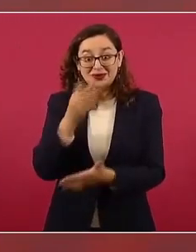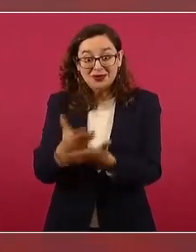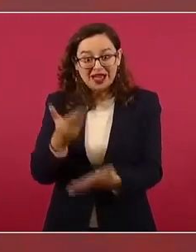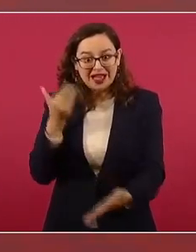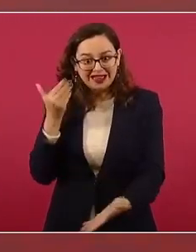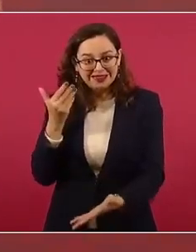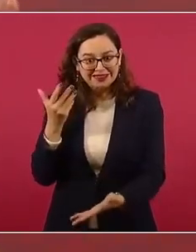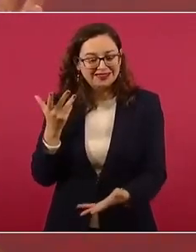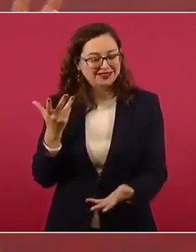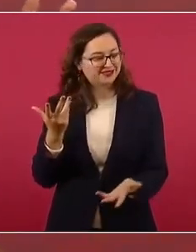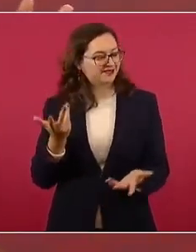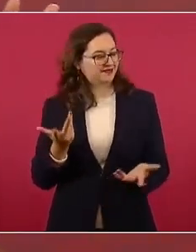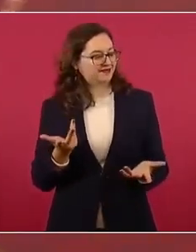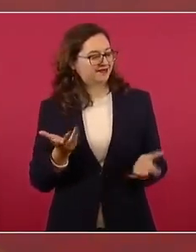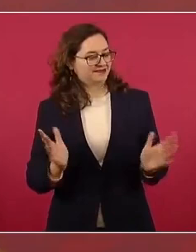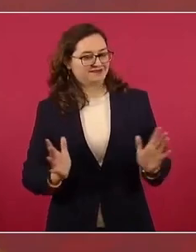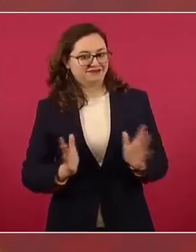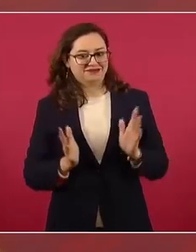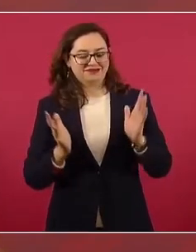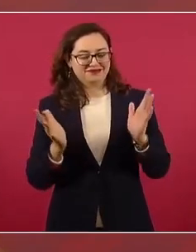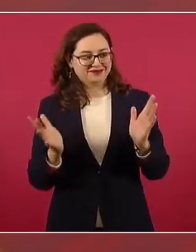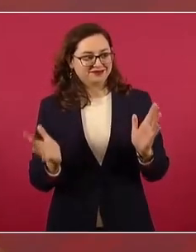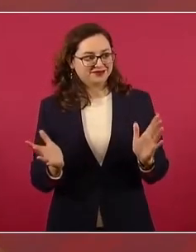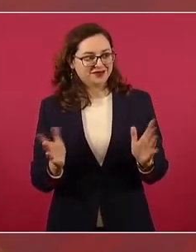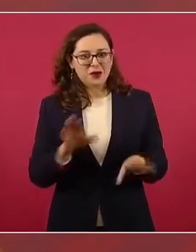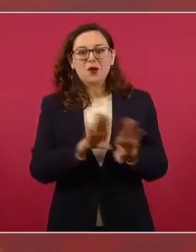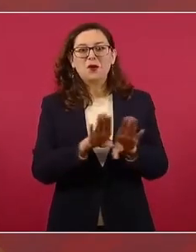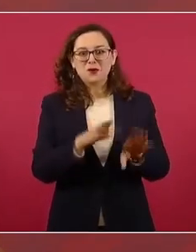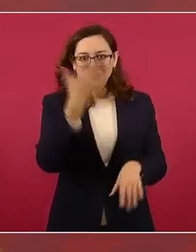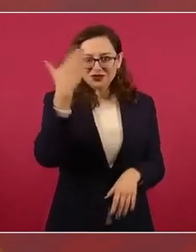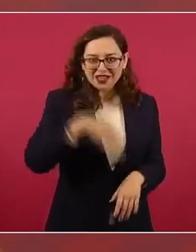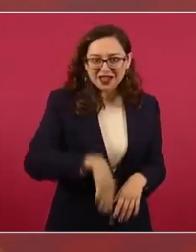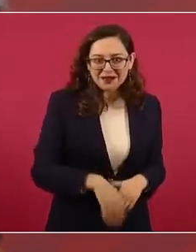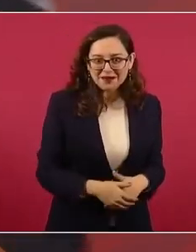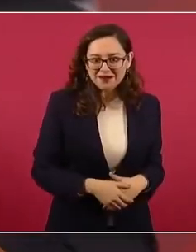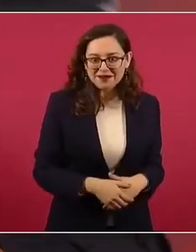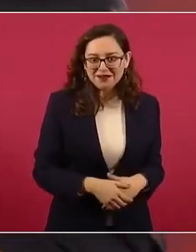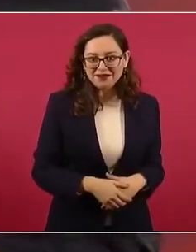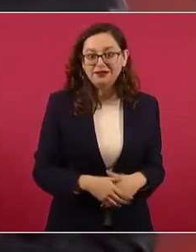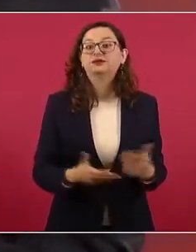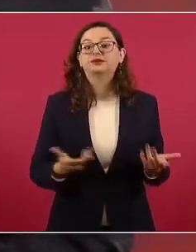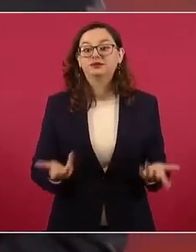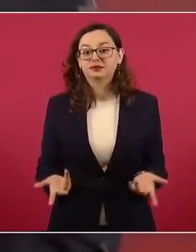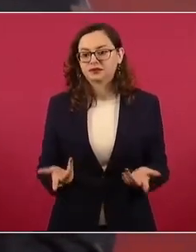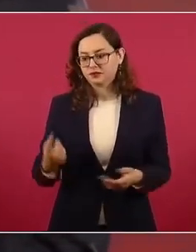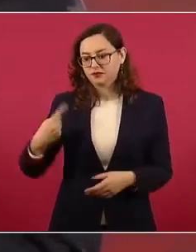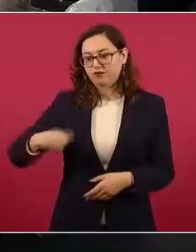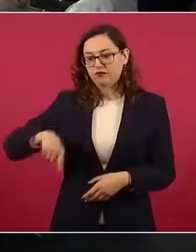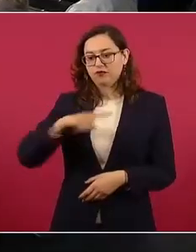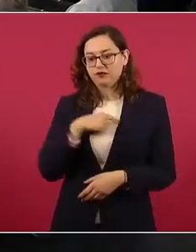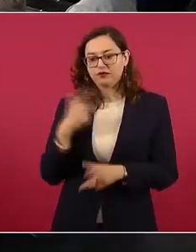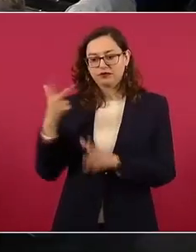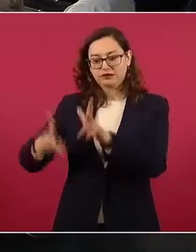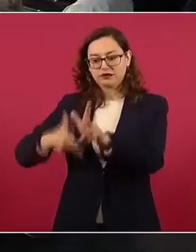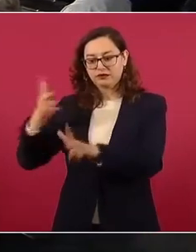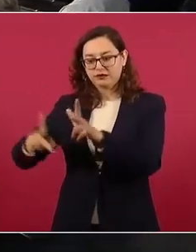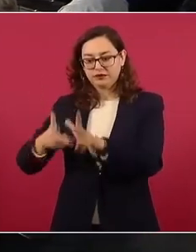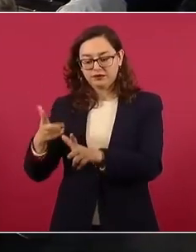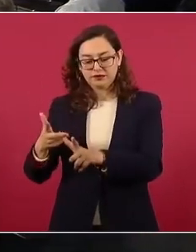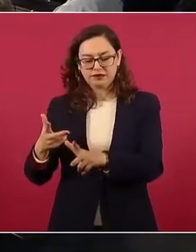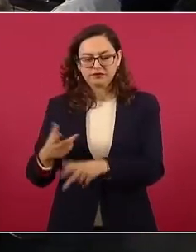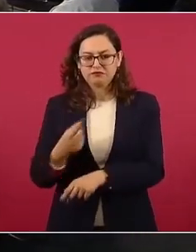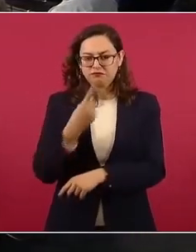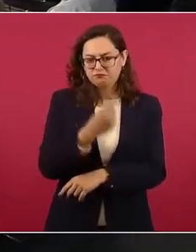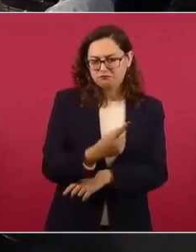en cuatro tramos, pero en este, en el quinto, media hora